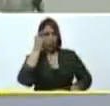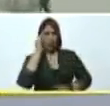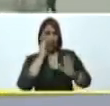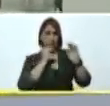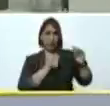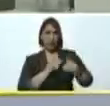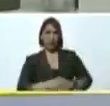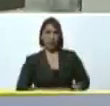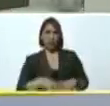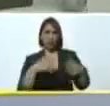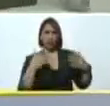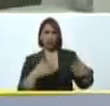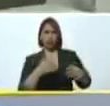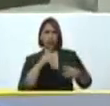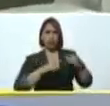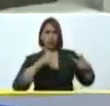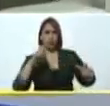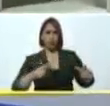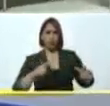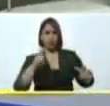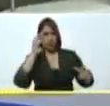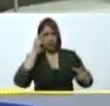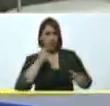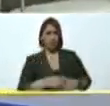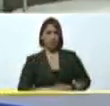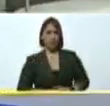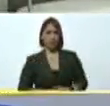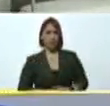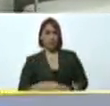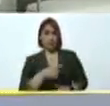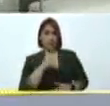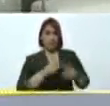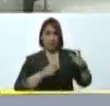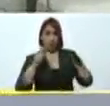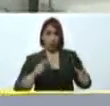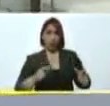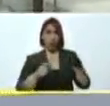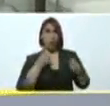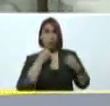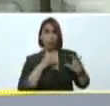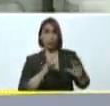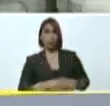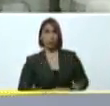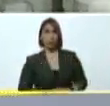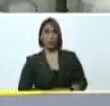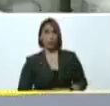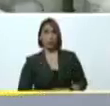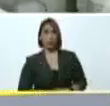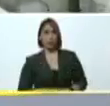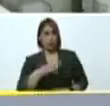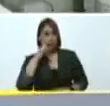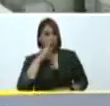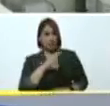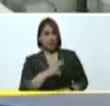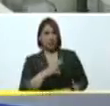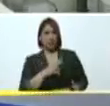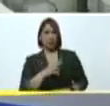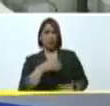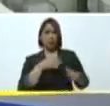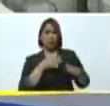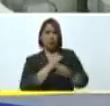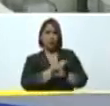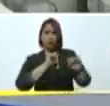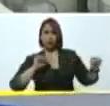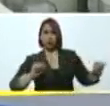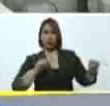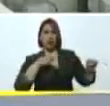muchos pacientes al día y esos pacientes que bueno habían visto imposibilitado el acceso a este centro mientras